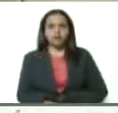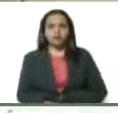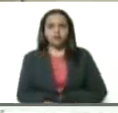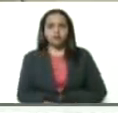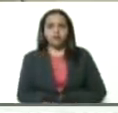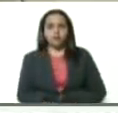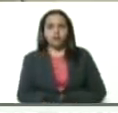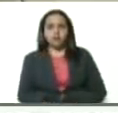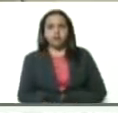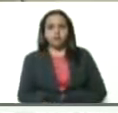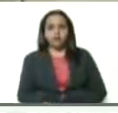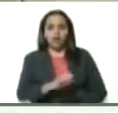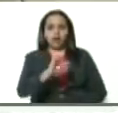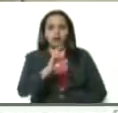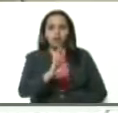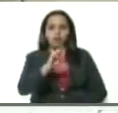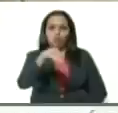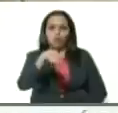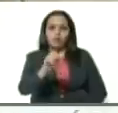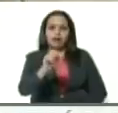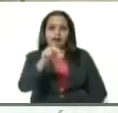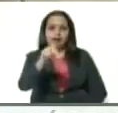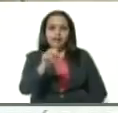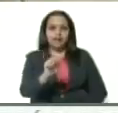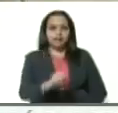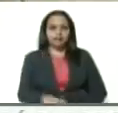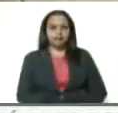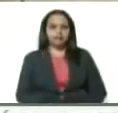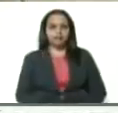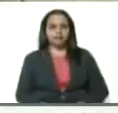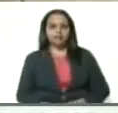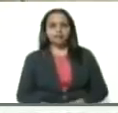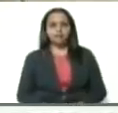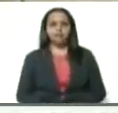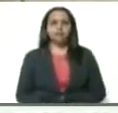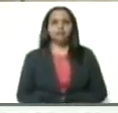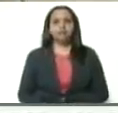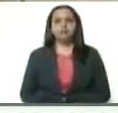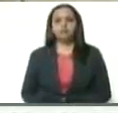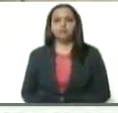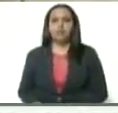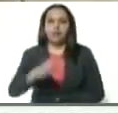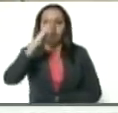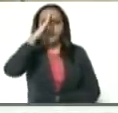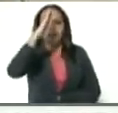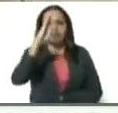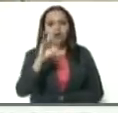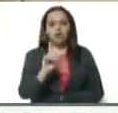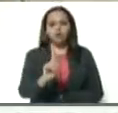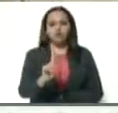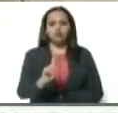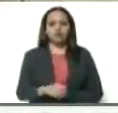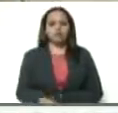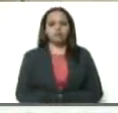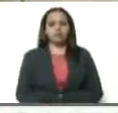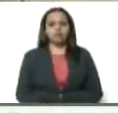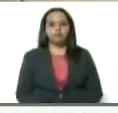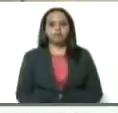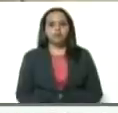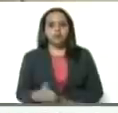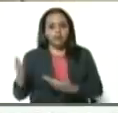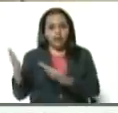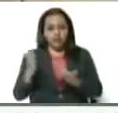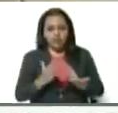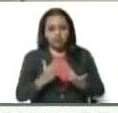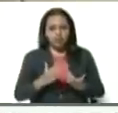De Cumaná. Cumaná, Cumaná, Cumaná. En Marina. Un caso. Procedente